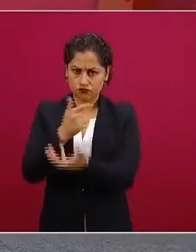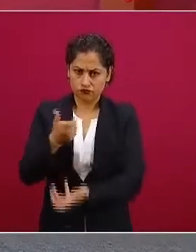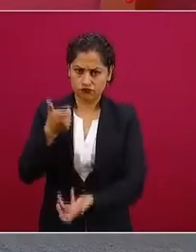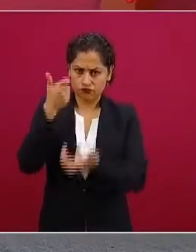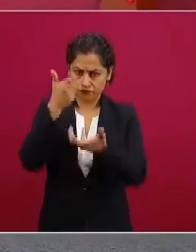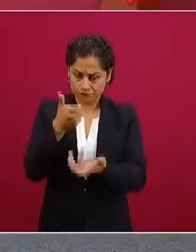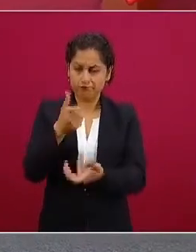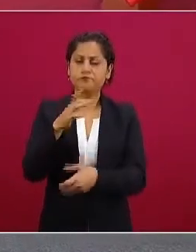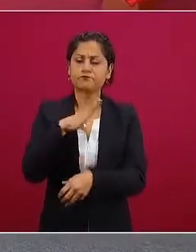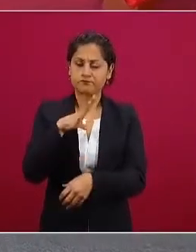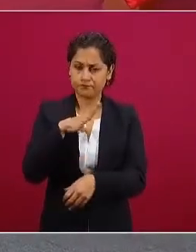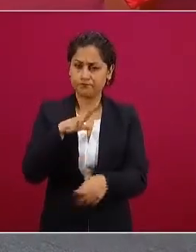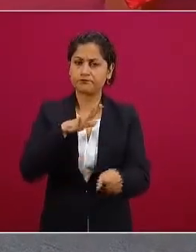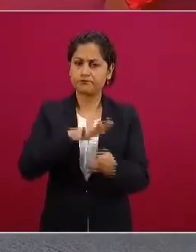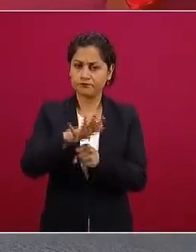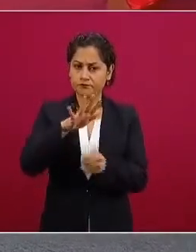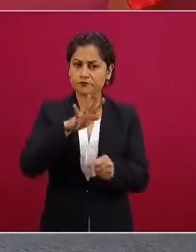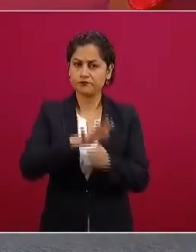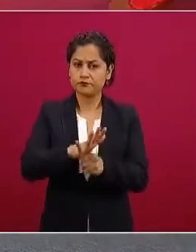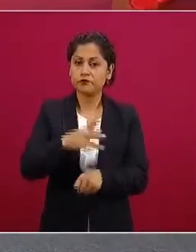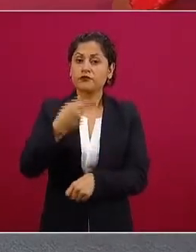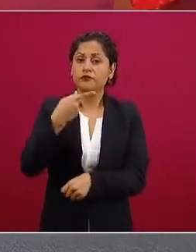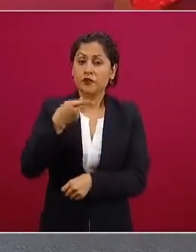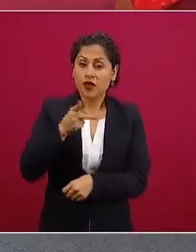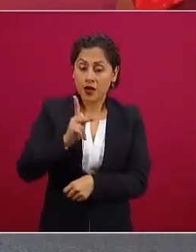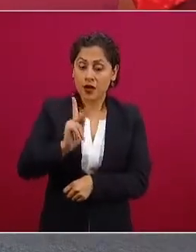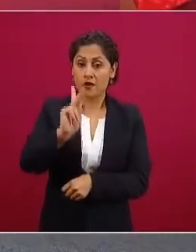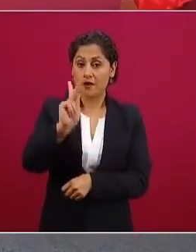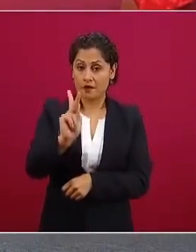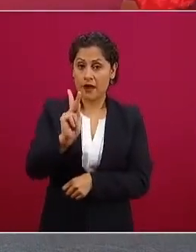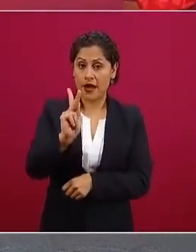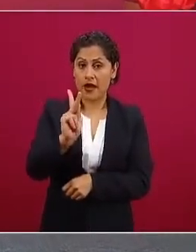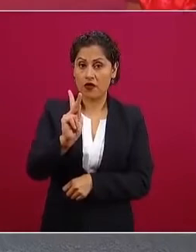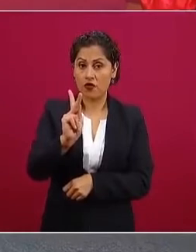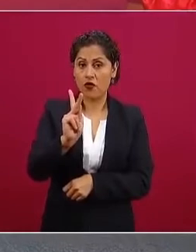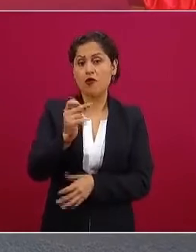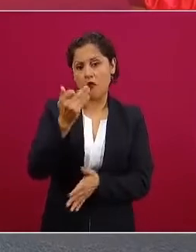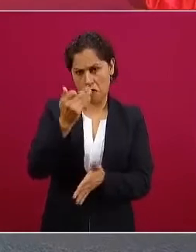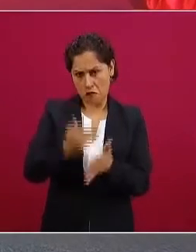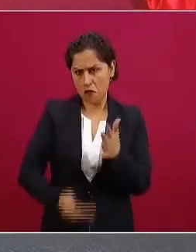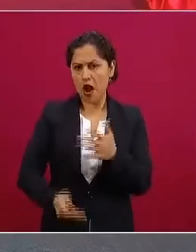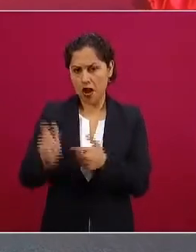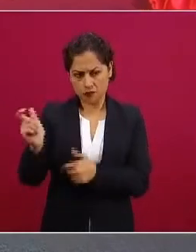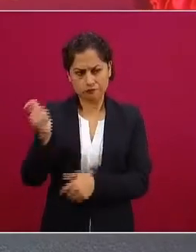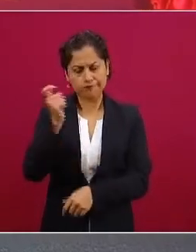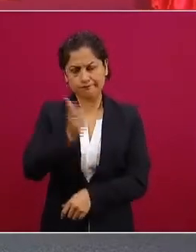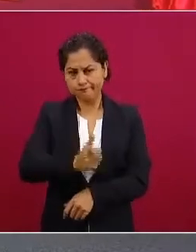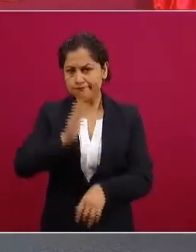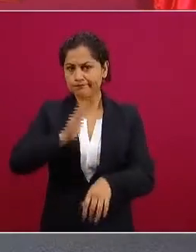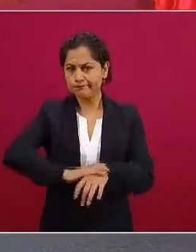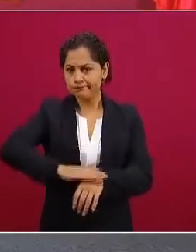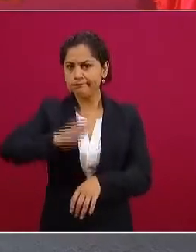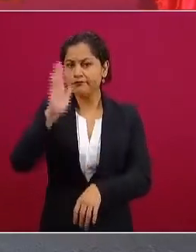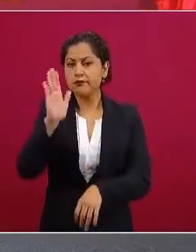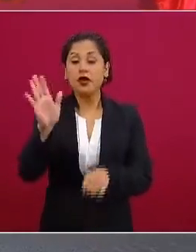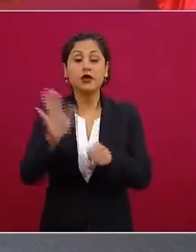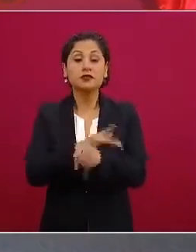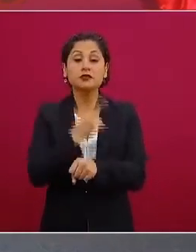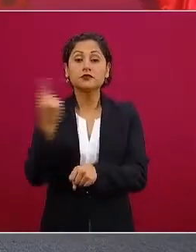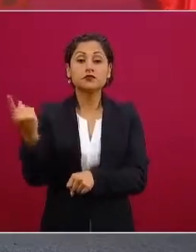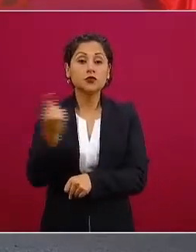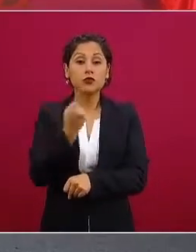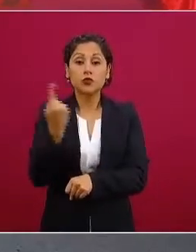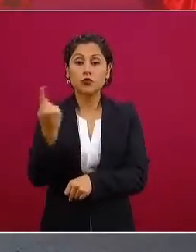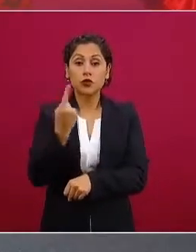pero de todas maneras falta porque estamos equipando